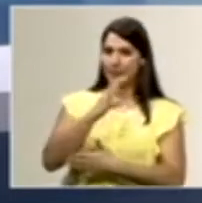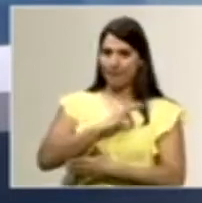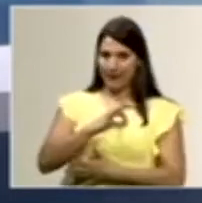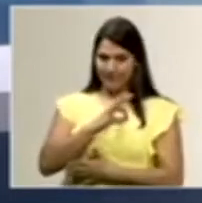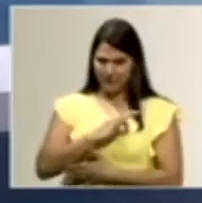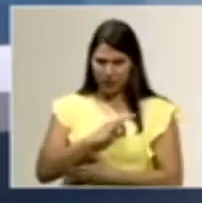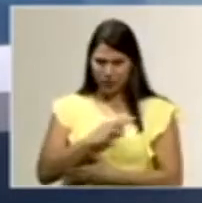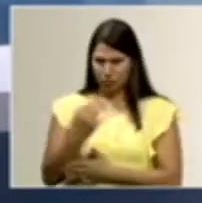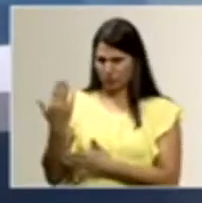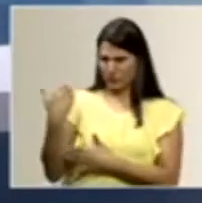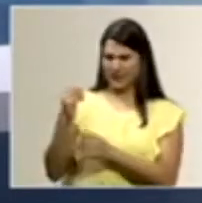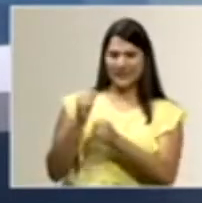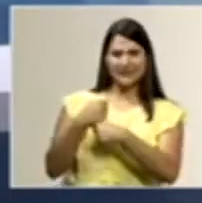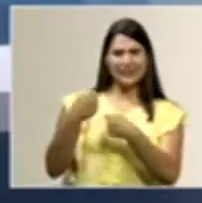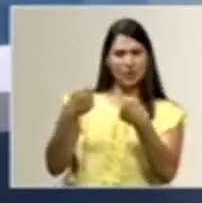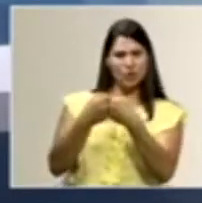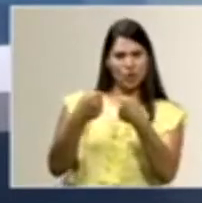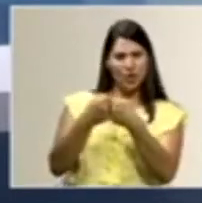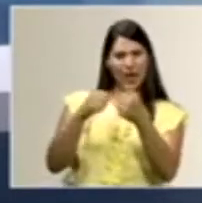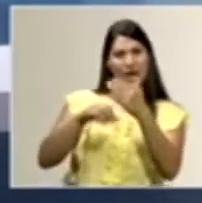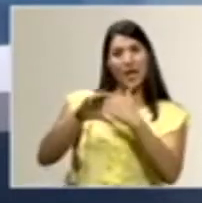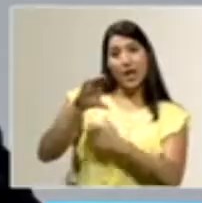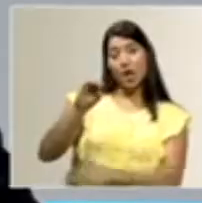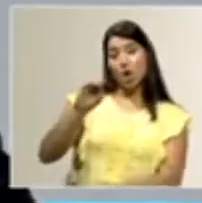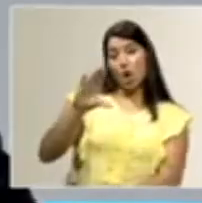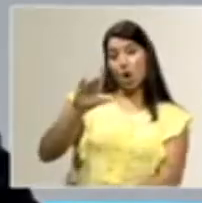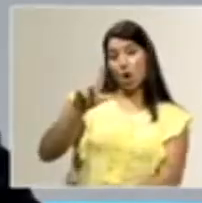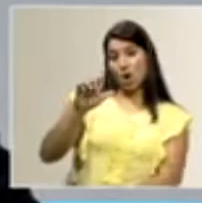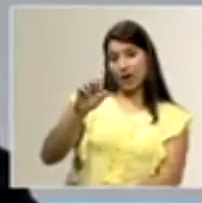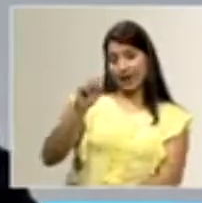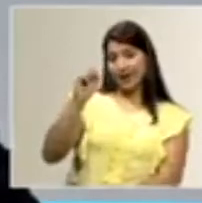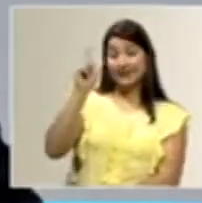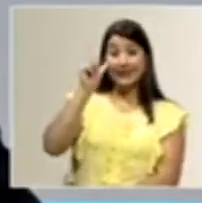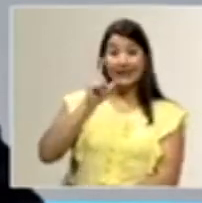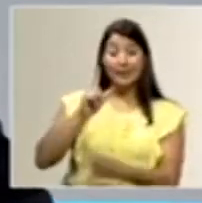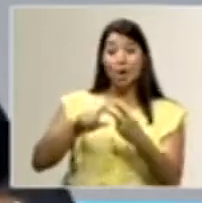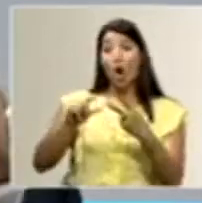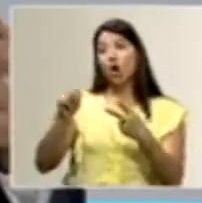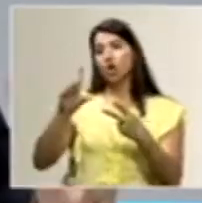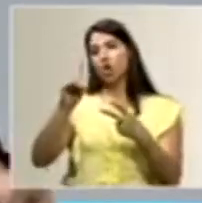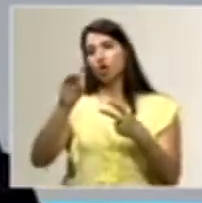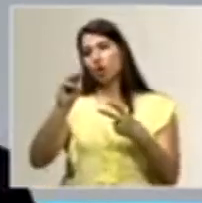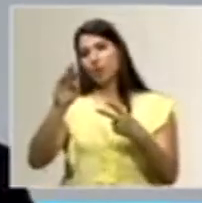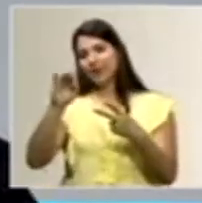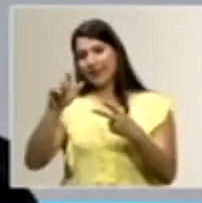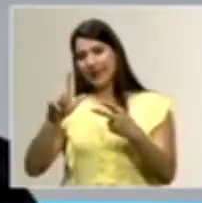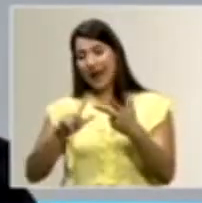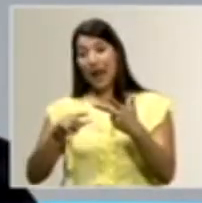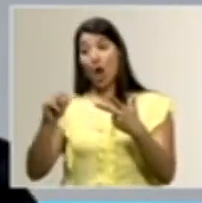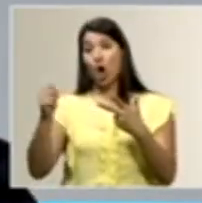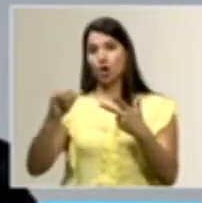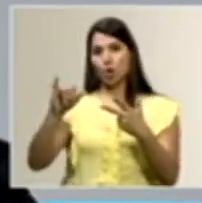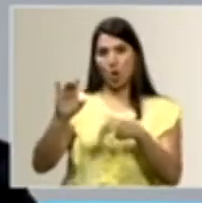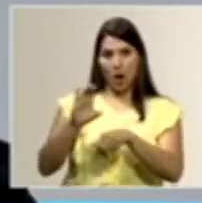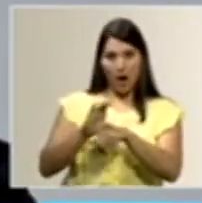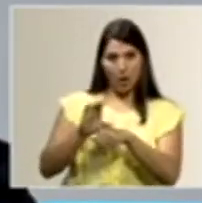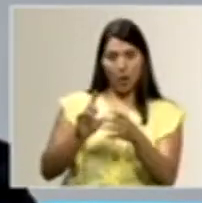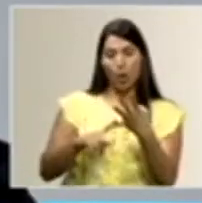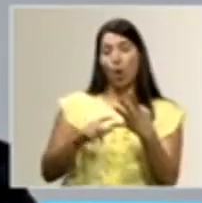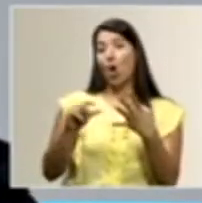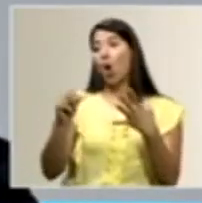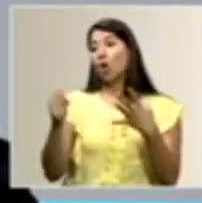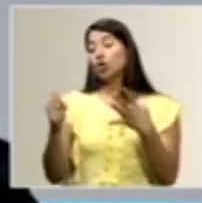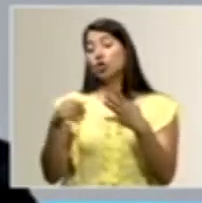no hace mucho se hizo un torneo en Cocles, otro torneo en Dominical, otro torneo en Jacob, otro torneo en